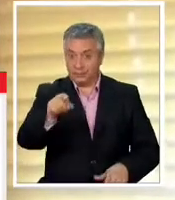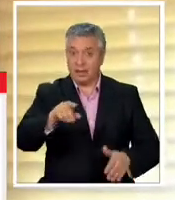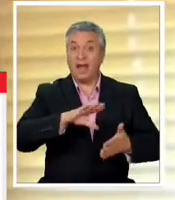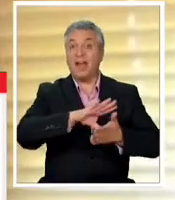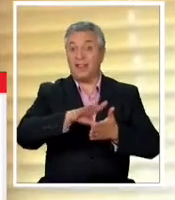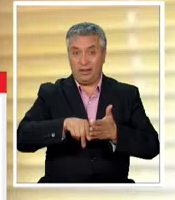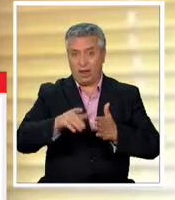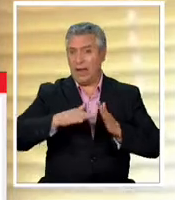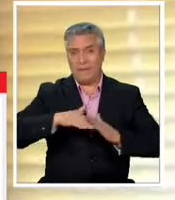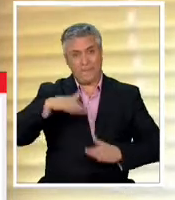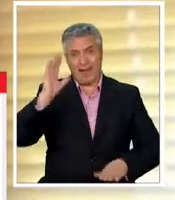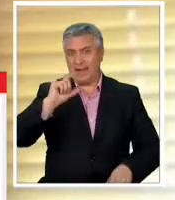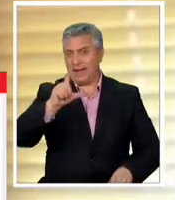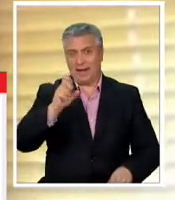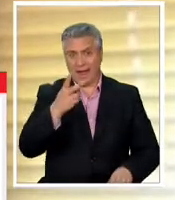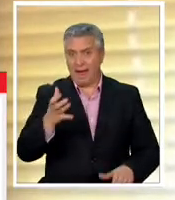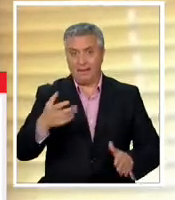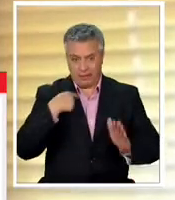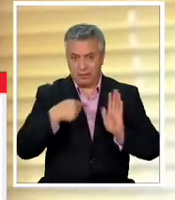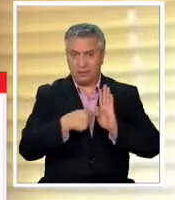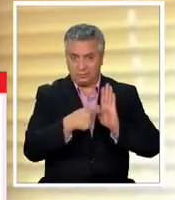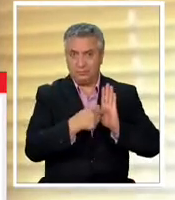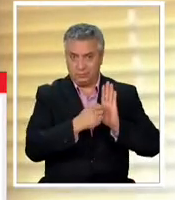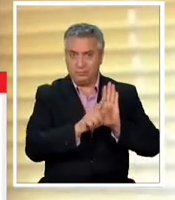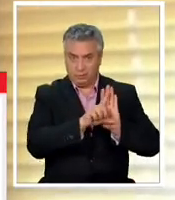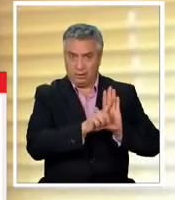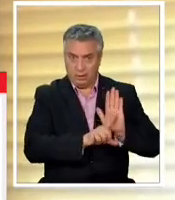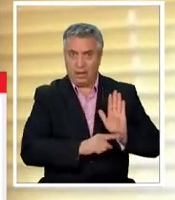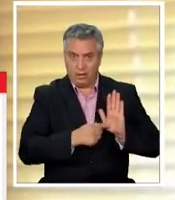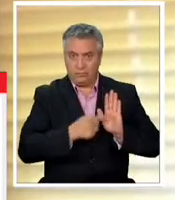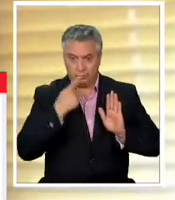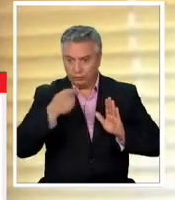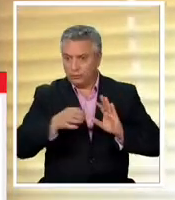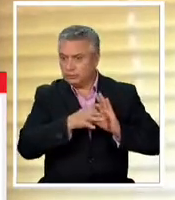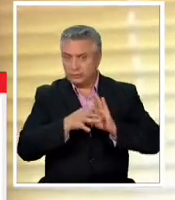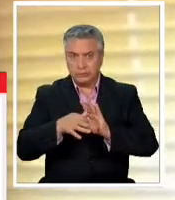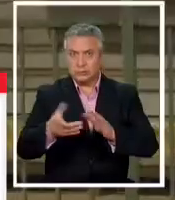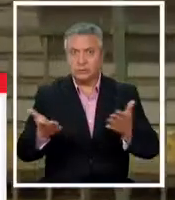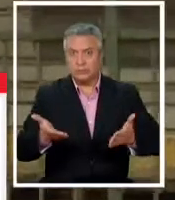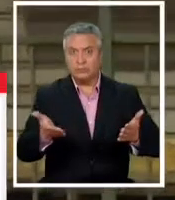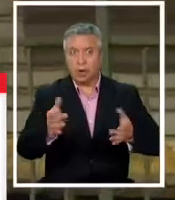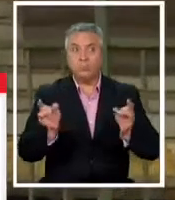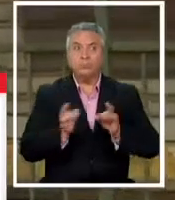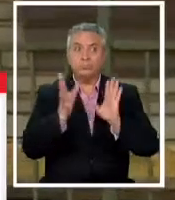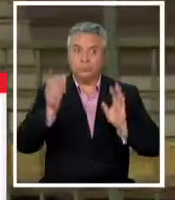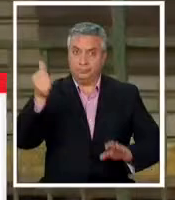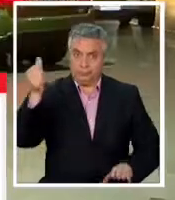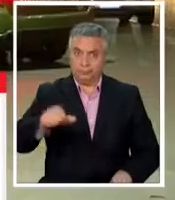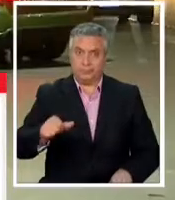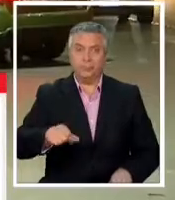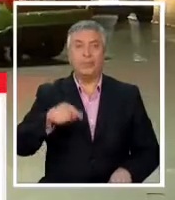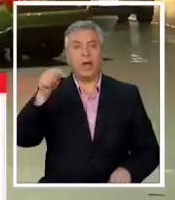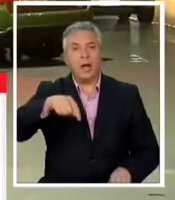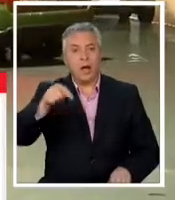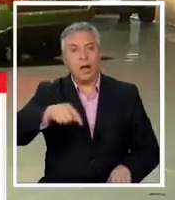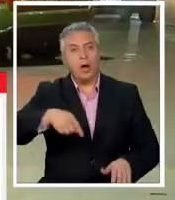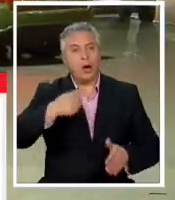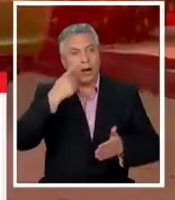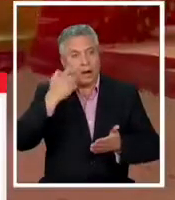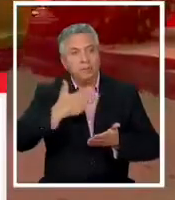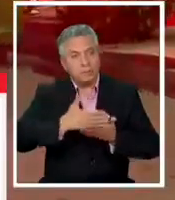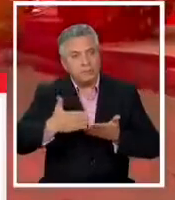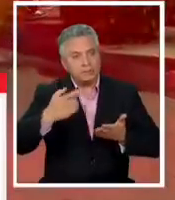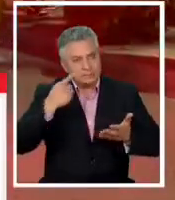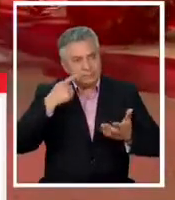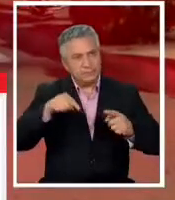más graves que contemplan los ordenamientos jurídicos en cuanto a las formas circunstancias de comisión y eventual penalidad. En este plazo lo que vamos a realizar son dioses diligencias de